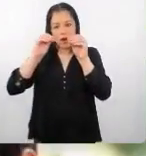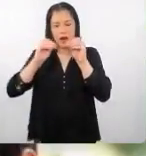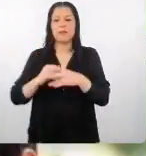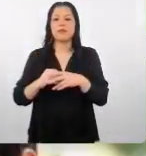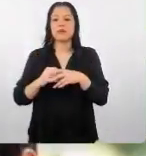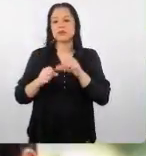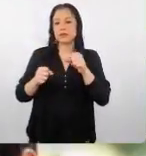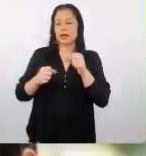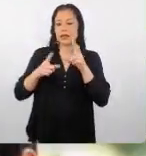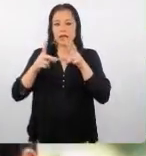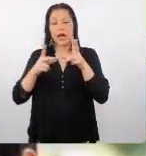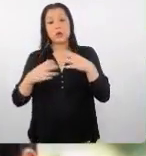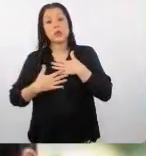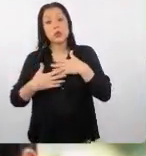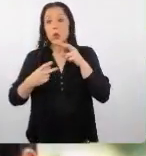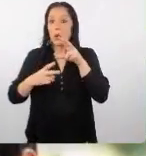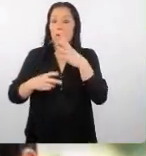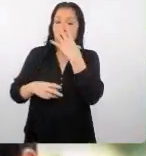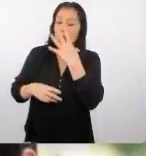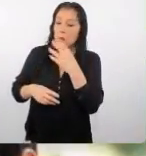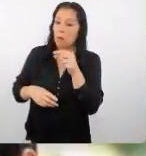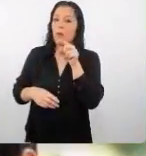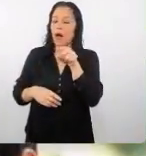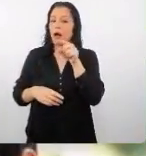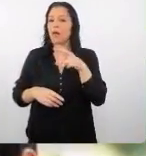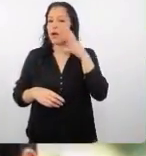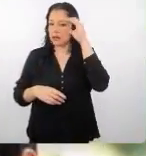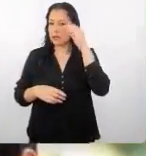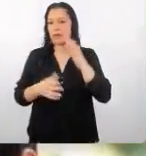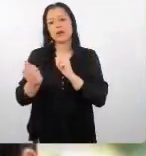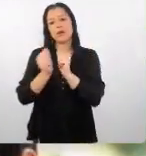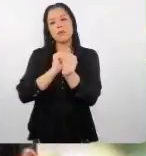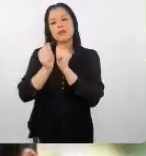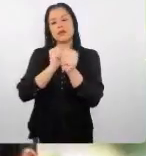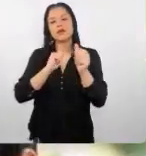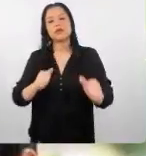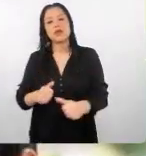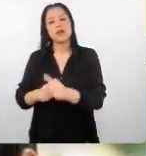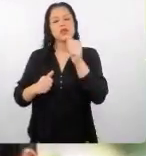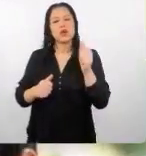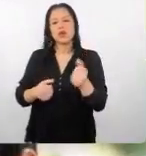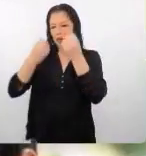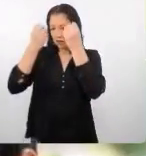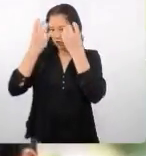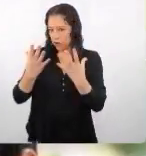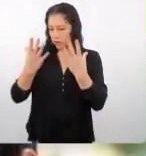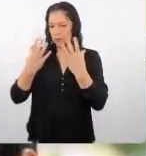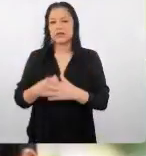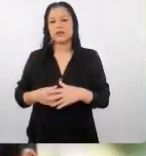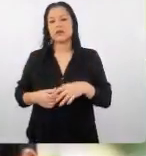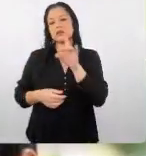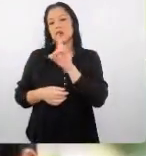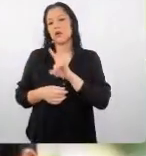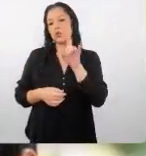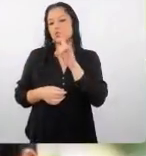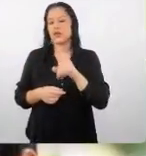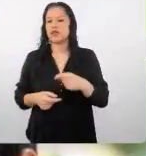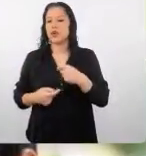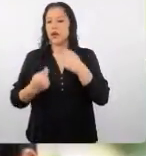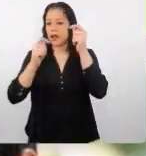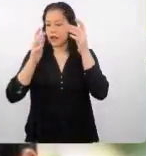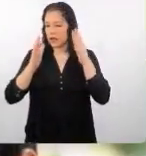entretenido para llamar la atención y competir contra todos los otros contenidos que está consumiendo ese turista